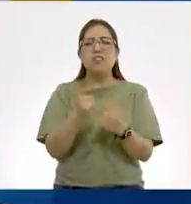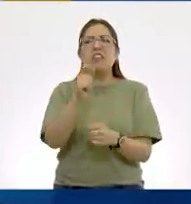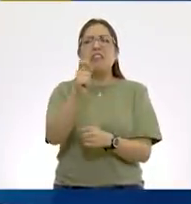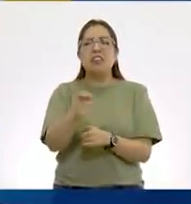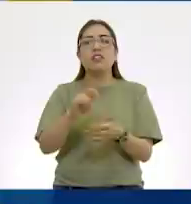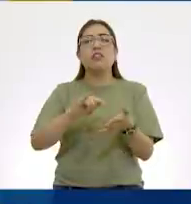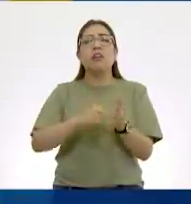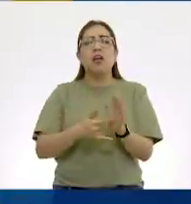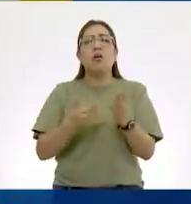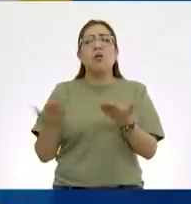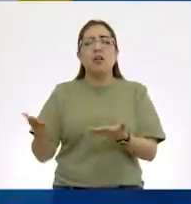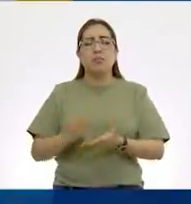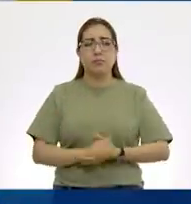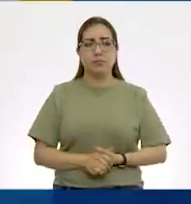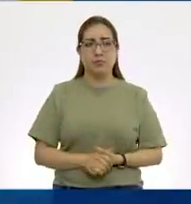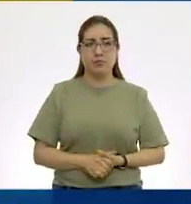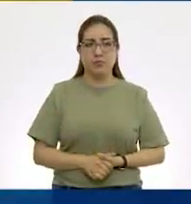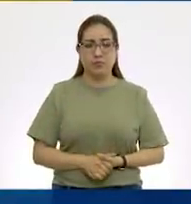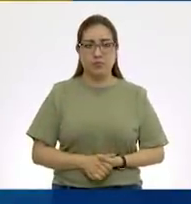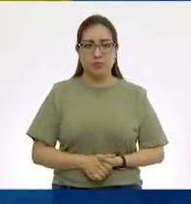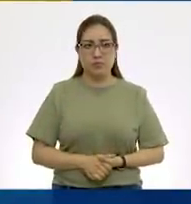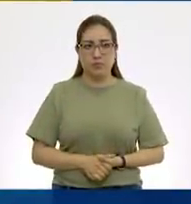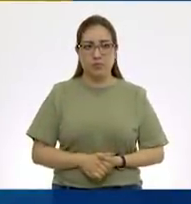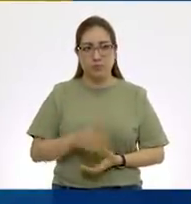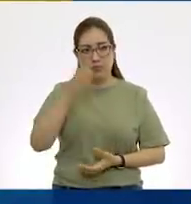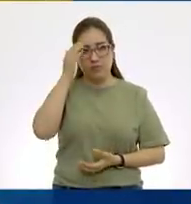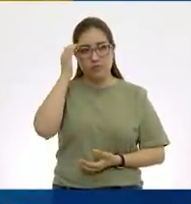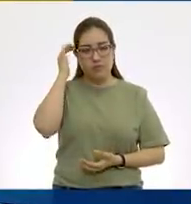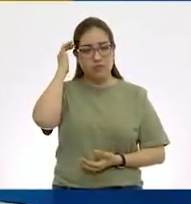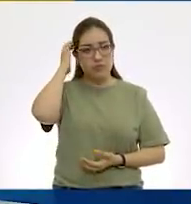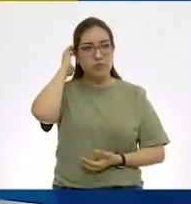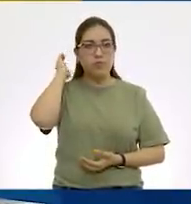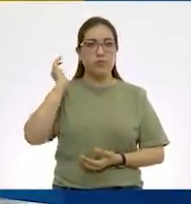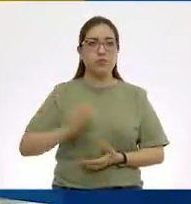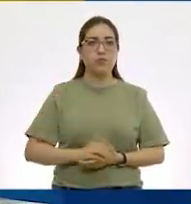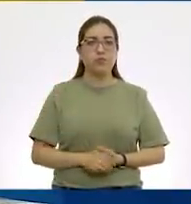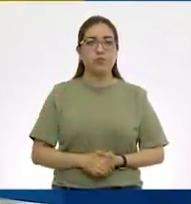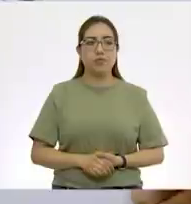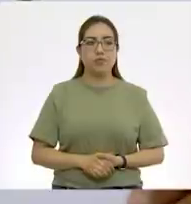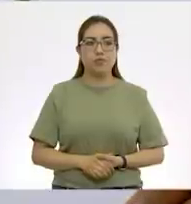qué hora es la que estoy marcando aquí.